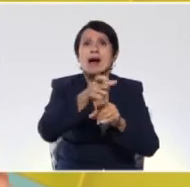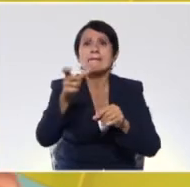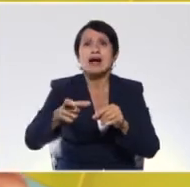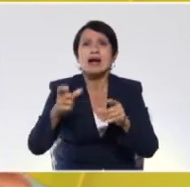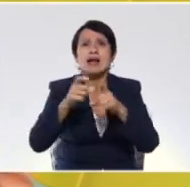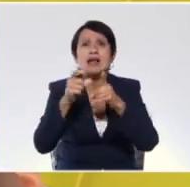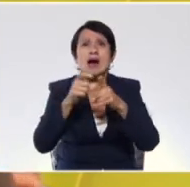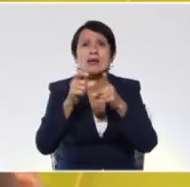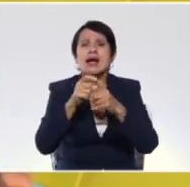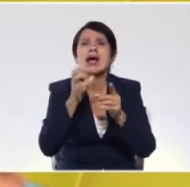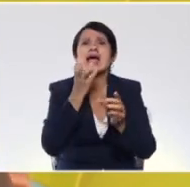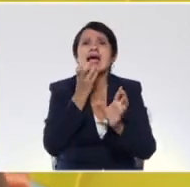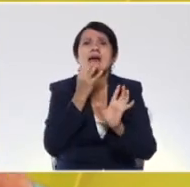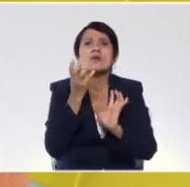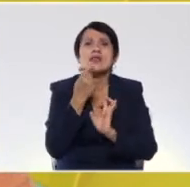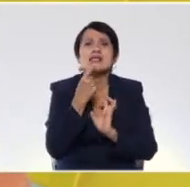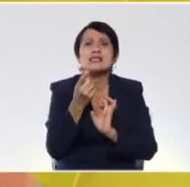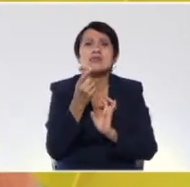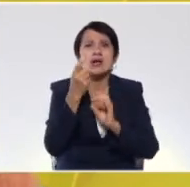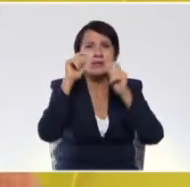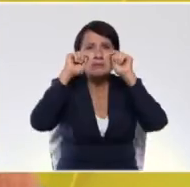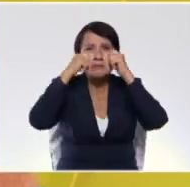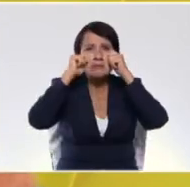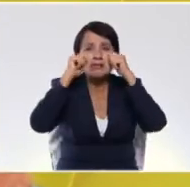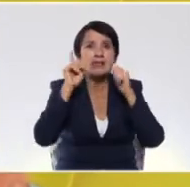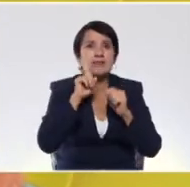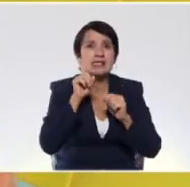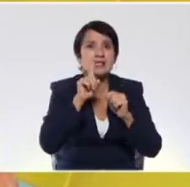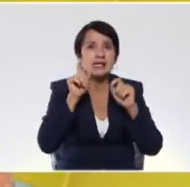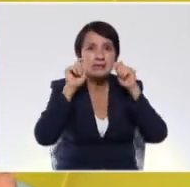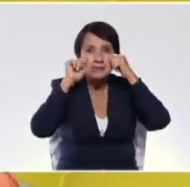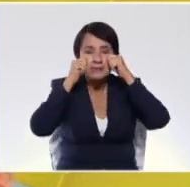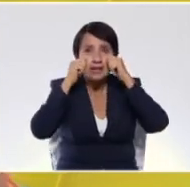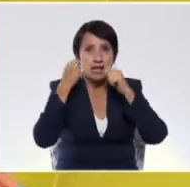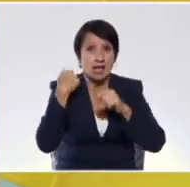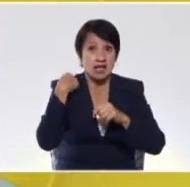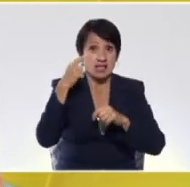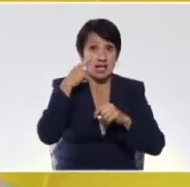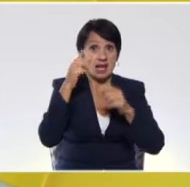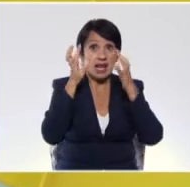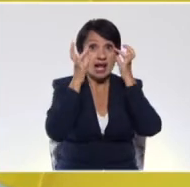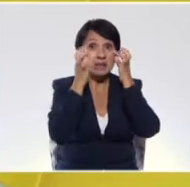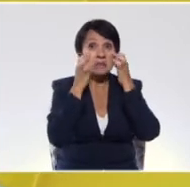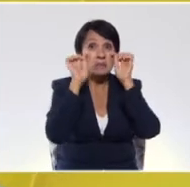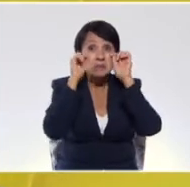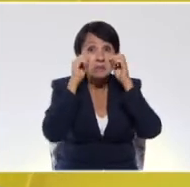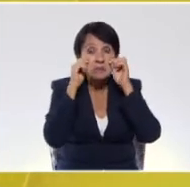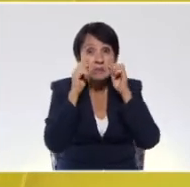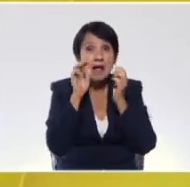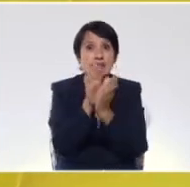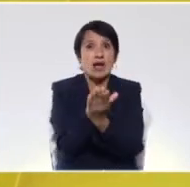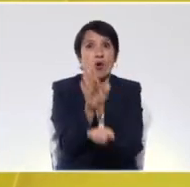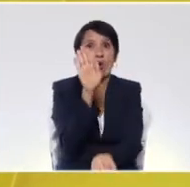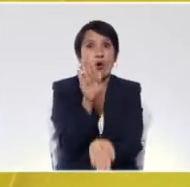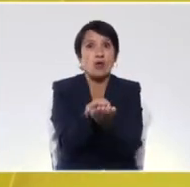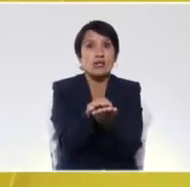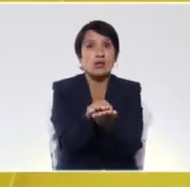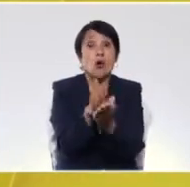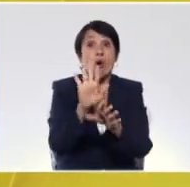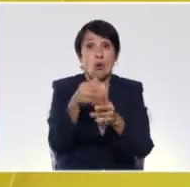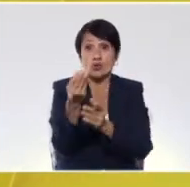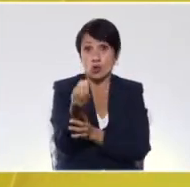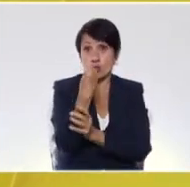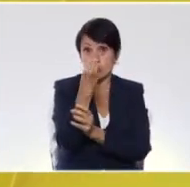decimos cuando una persona está llorando de mentira, tiene lágrimas de cocodrilo, ¿verdad? Porque el cocodrilo cuando está